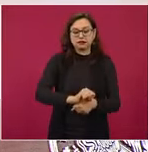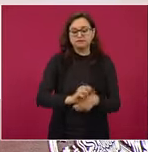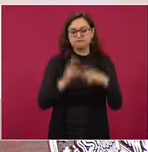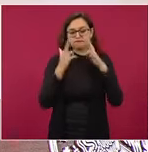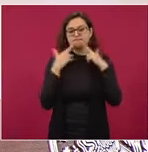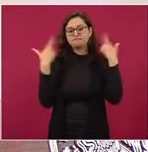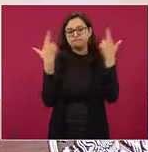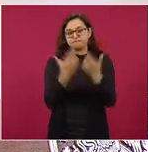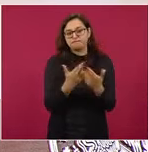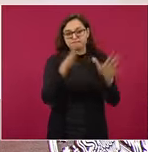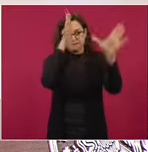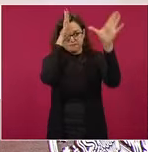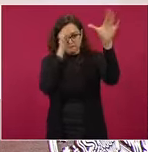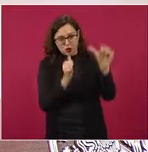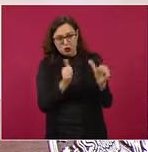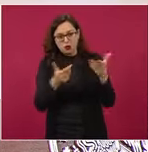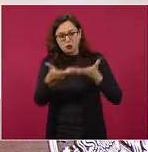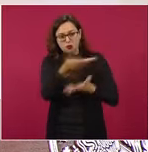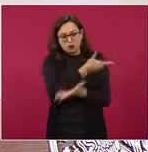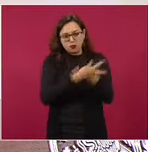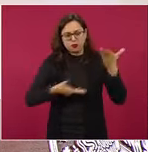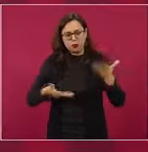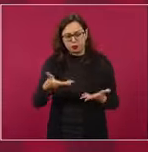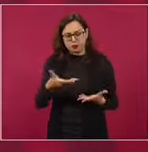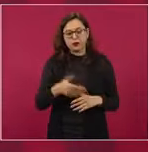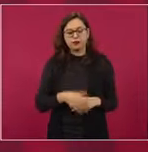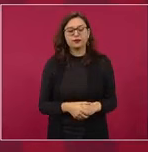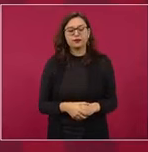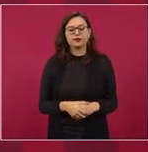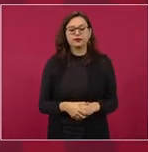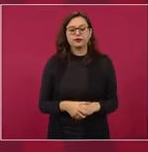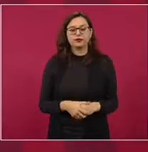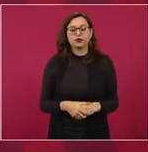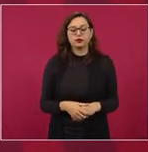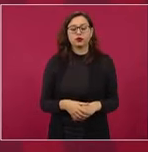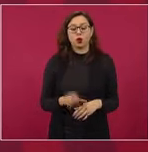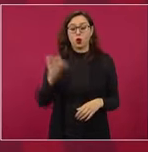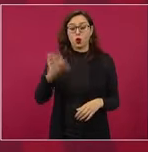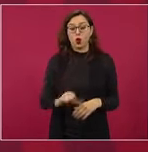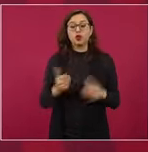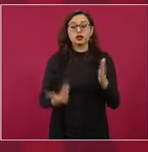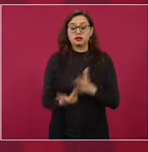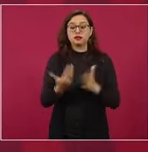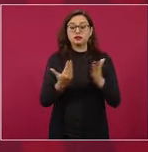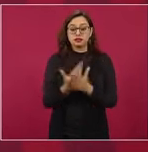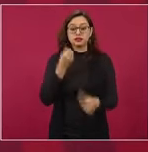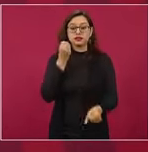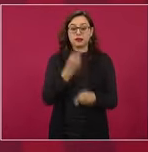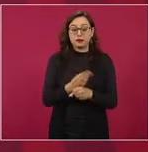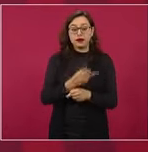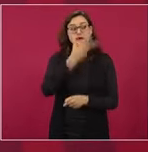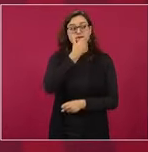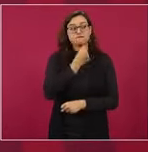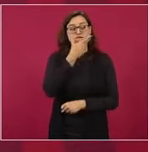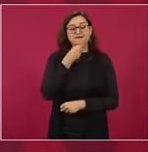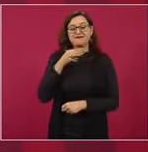Estados Unidos. Hoy informó Marcelo Ebrard en la reunión de seguridad